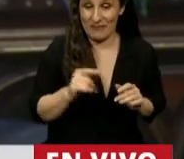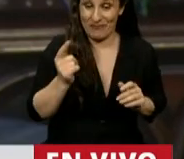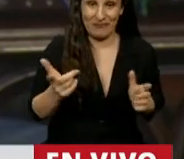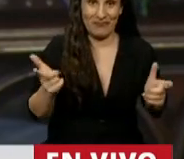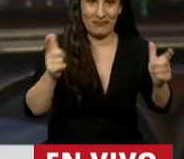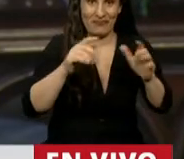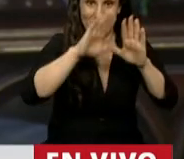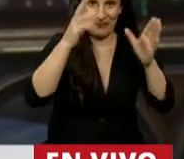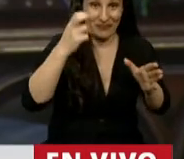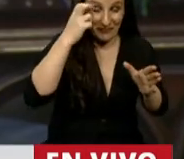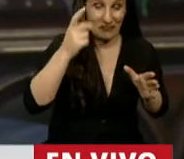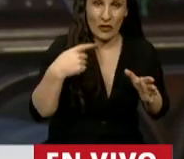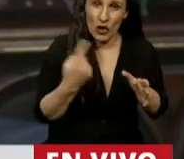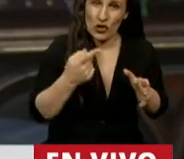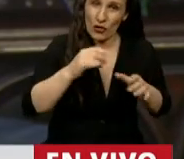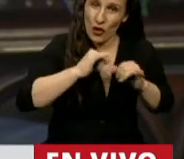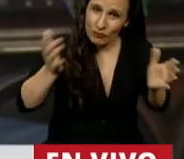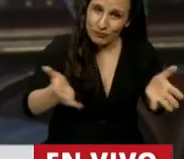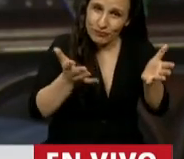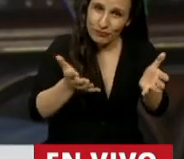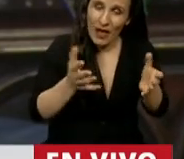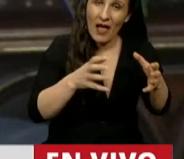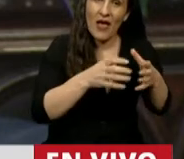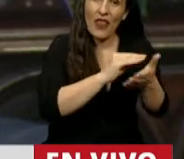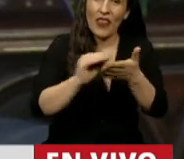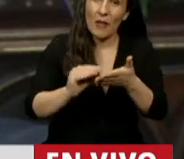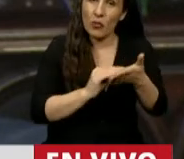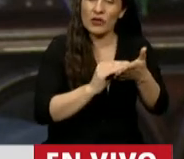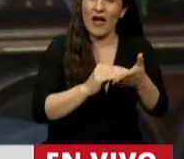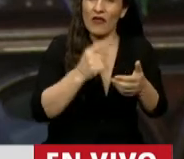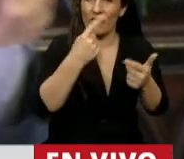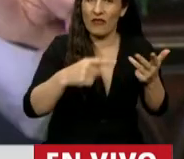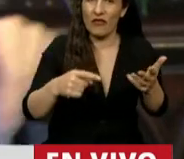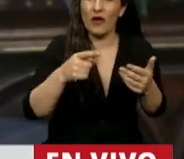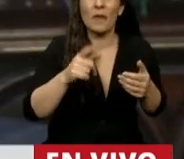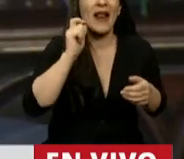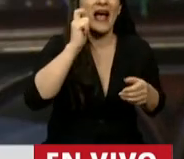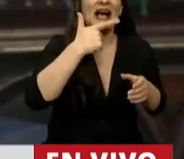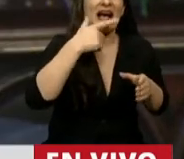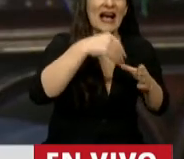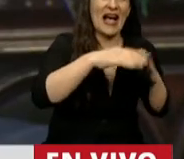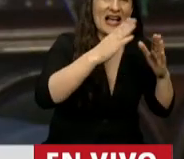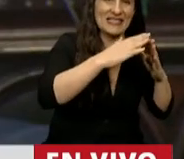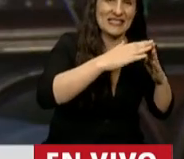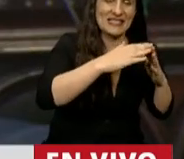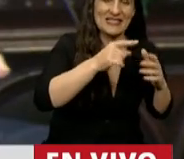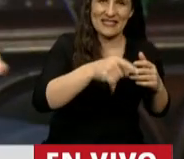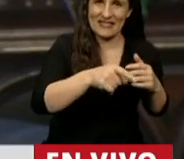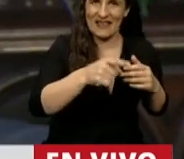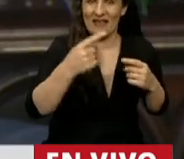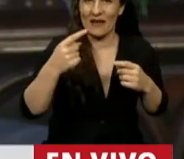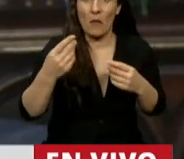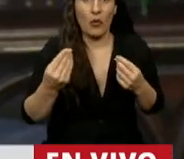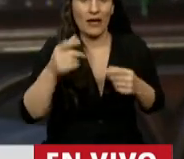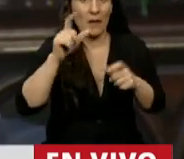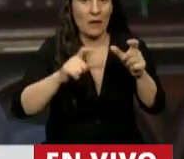con diputados de varios bloques que exista una tarifa diferenciada para el gas domiciliario en la Argentina. Porque no todos los que